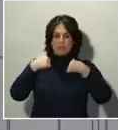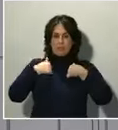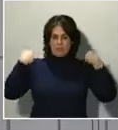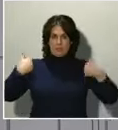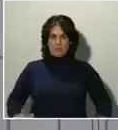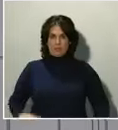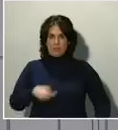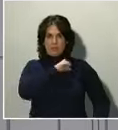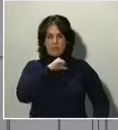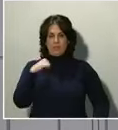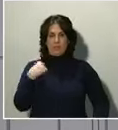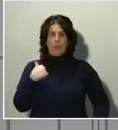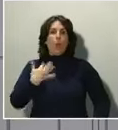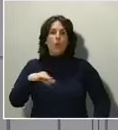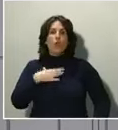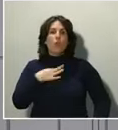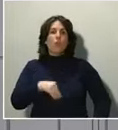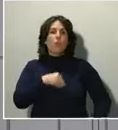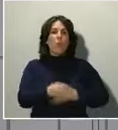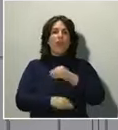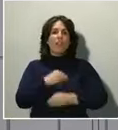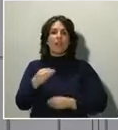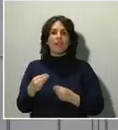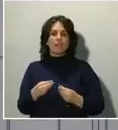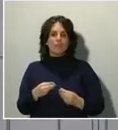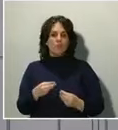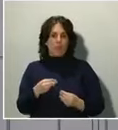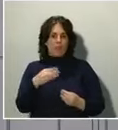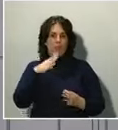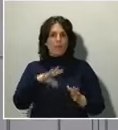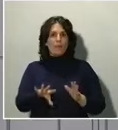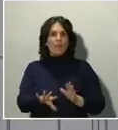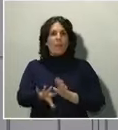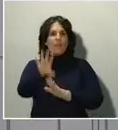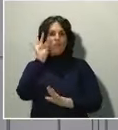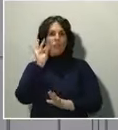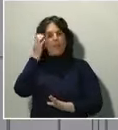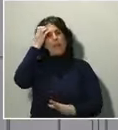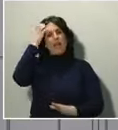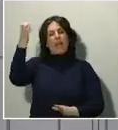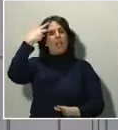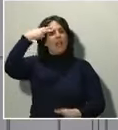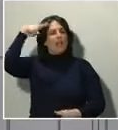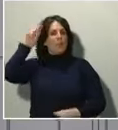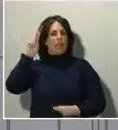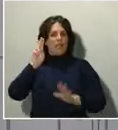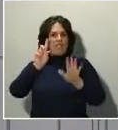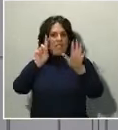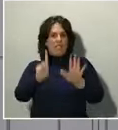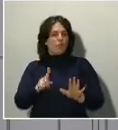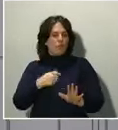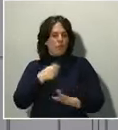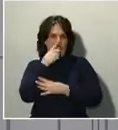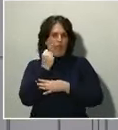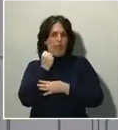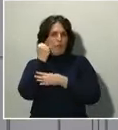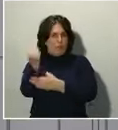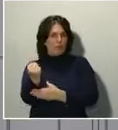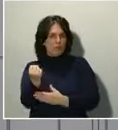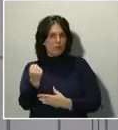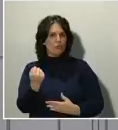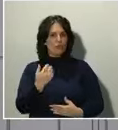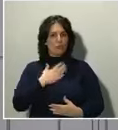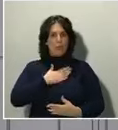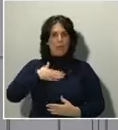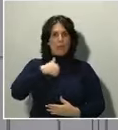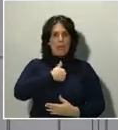hacer es apoyar la decisión tomada por el rey Felipe VI. Decirles, además, que, como presidente del Gobierno, no solamente las apoyo, sino que